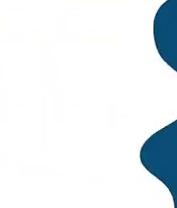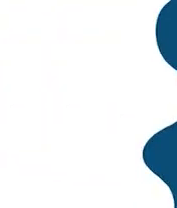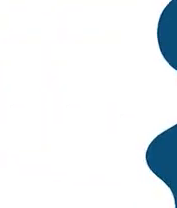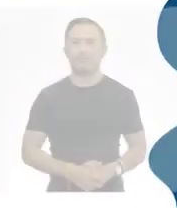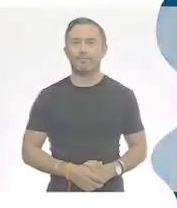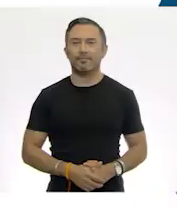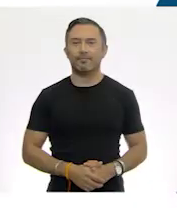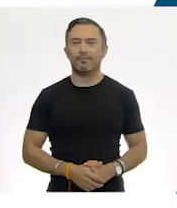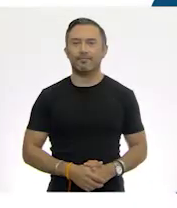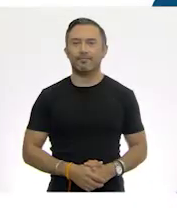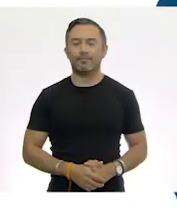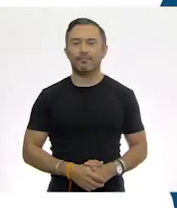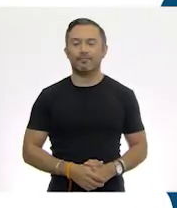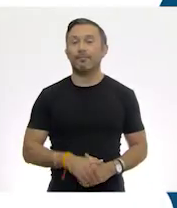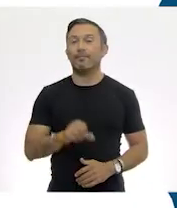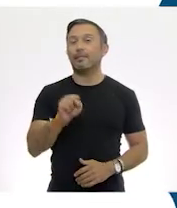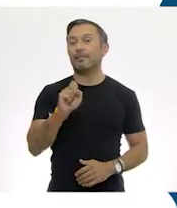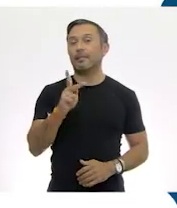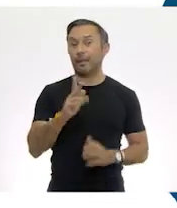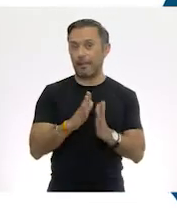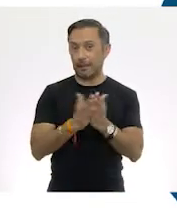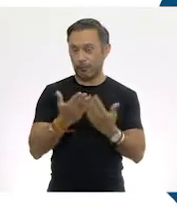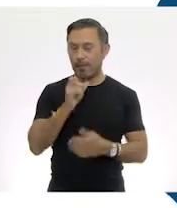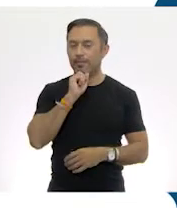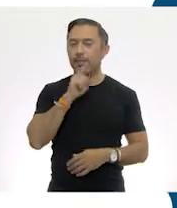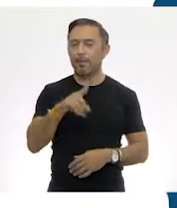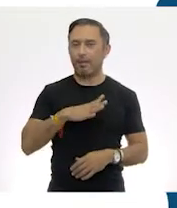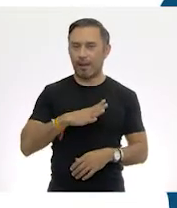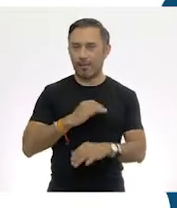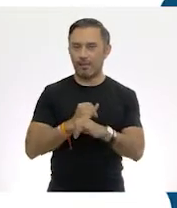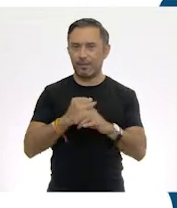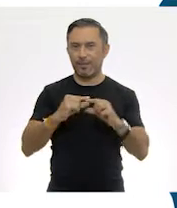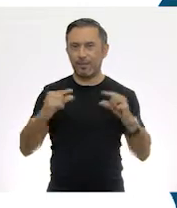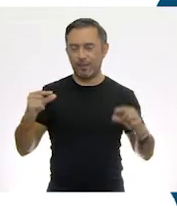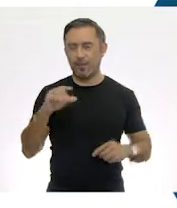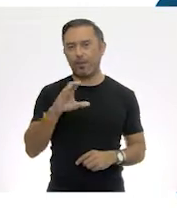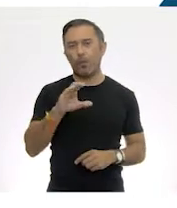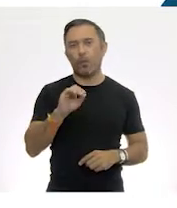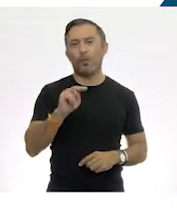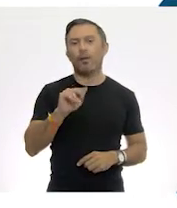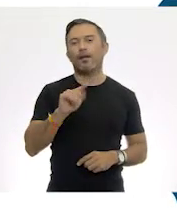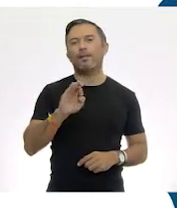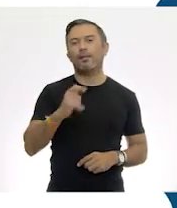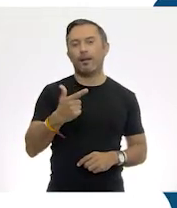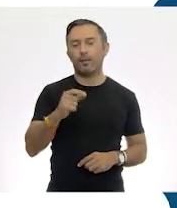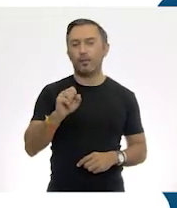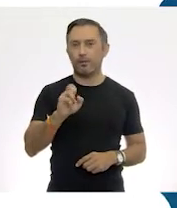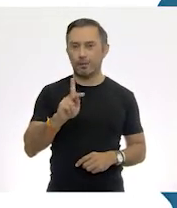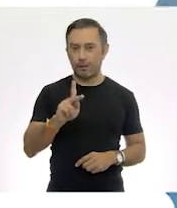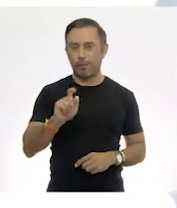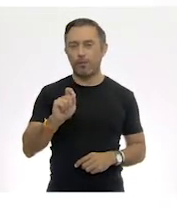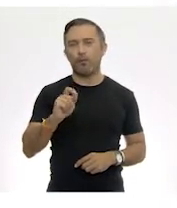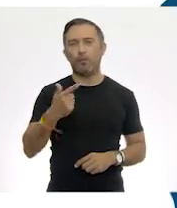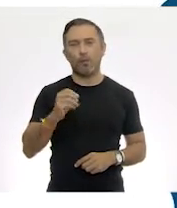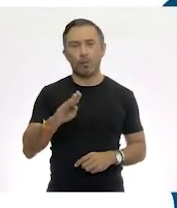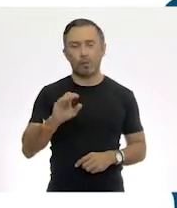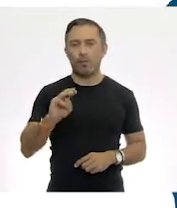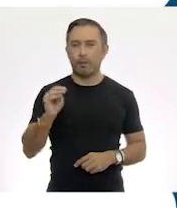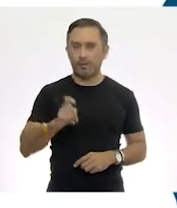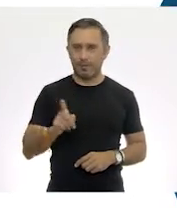También puedes encontrar los libros de texto en la página con alitec.cep.gov.mx.